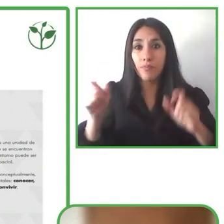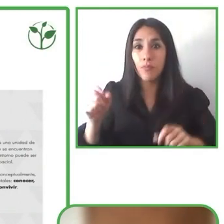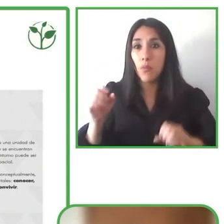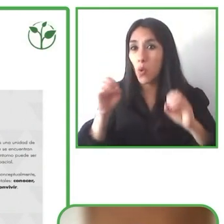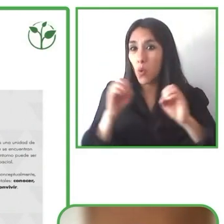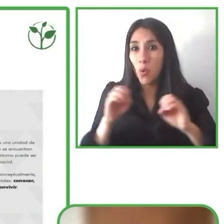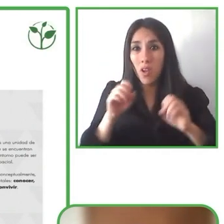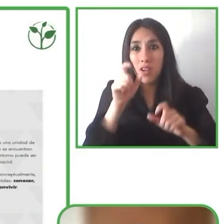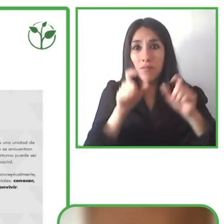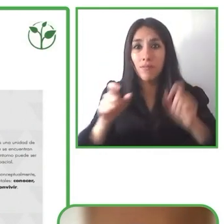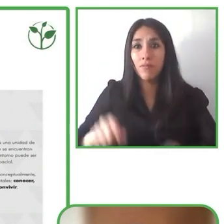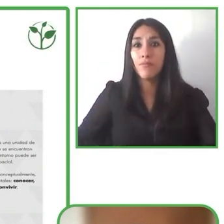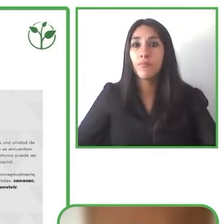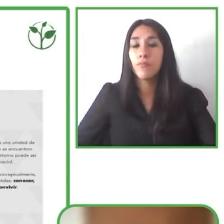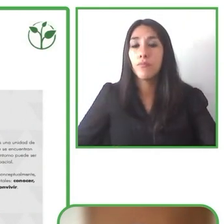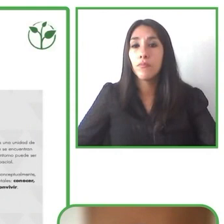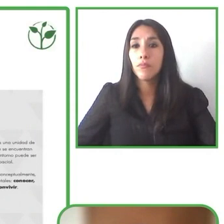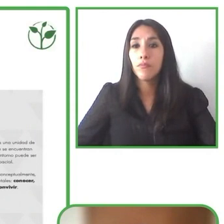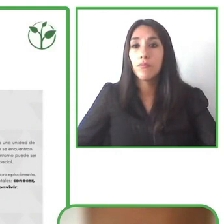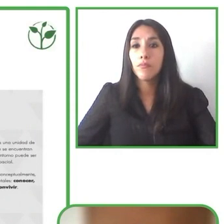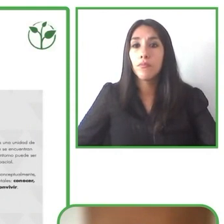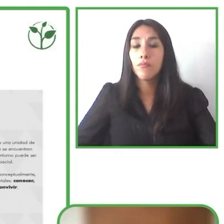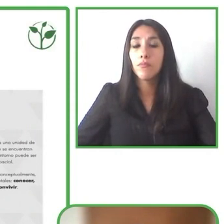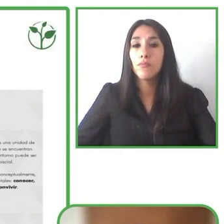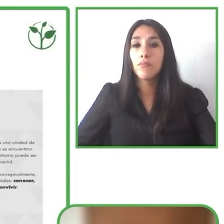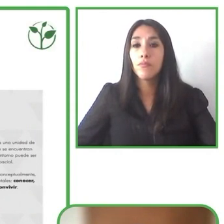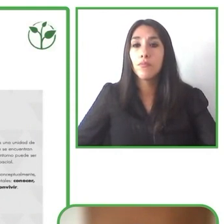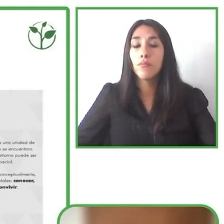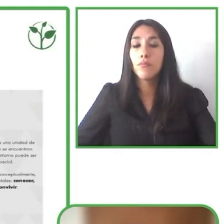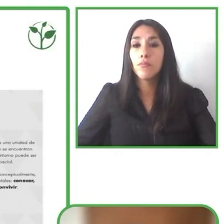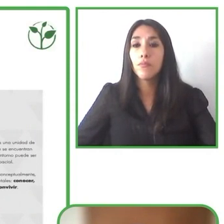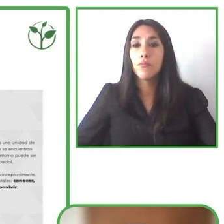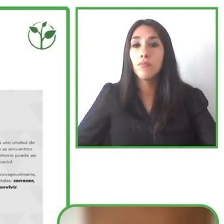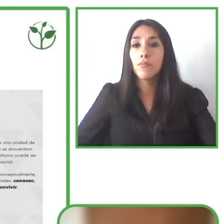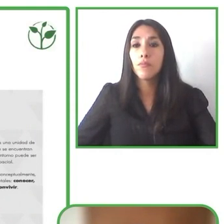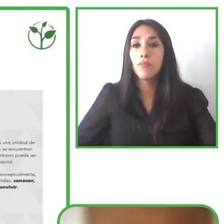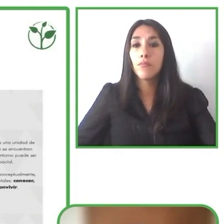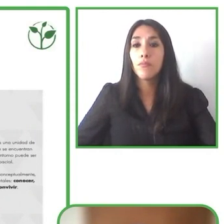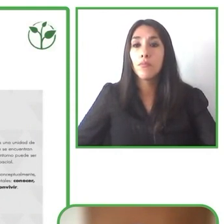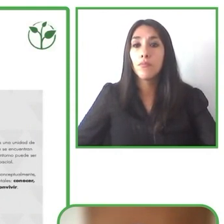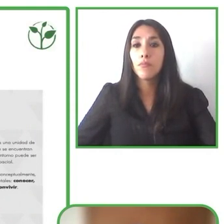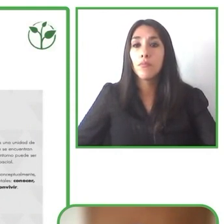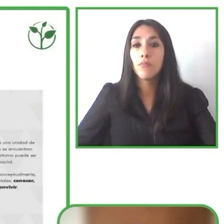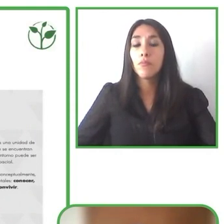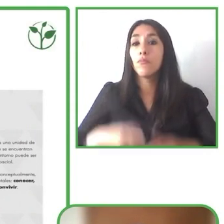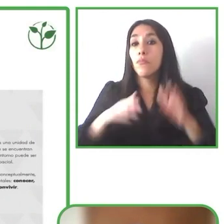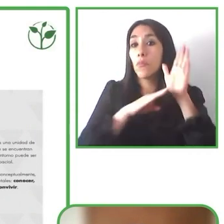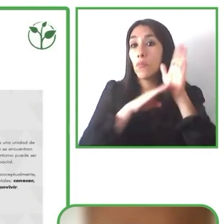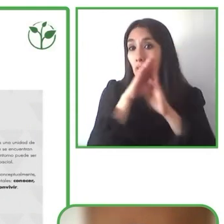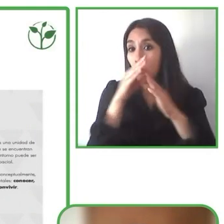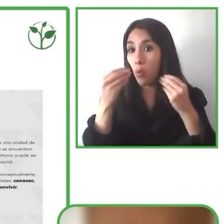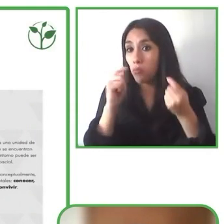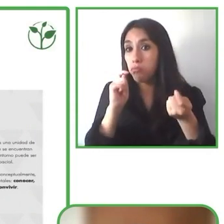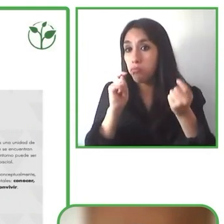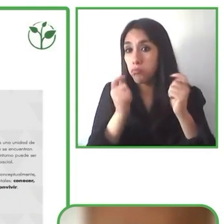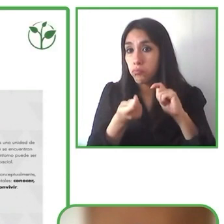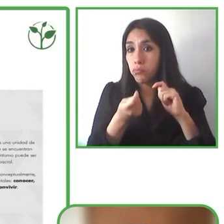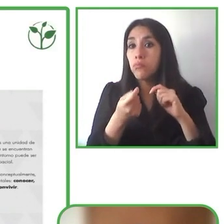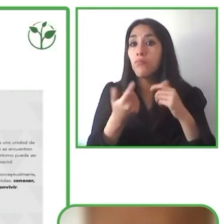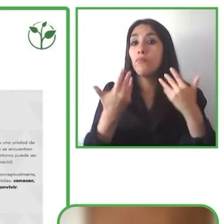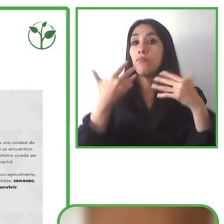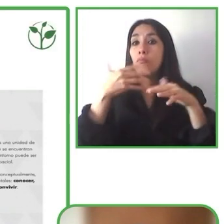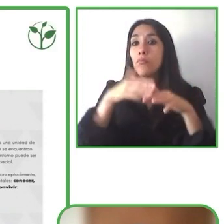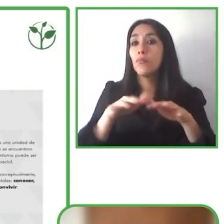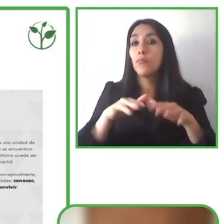desarrollar de manera integral y cuando estamos hablando de la integralidad lo estamos hablando en un